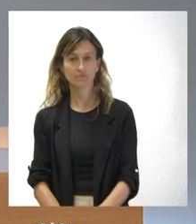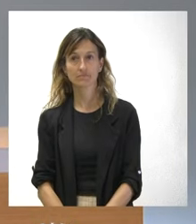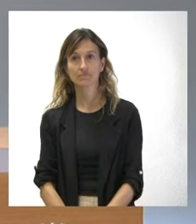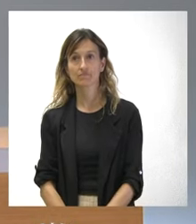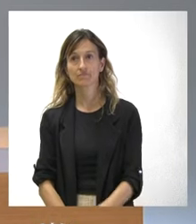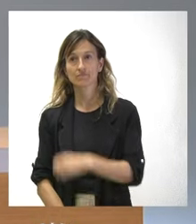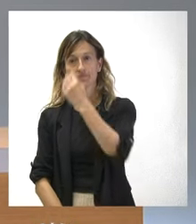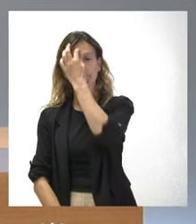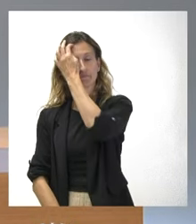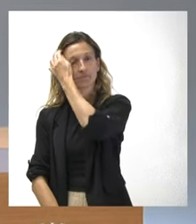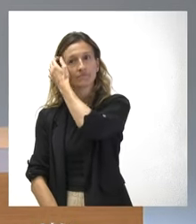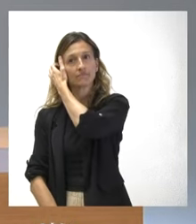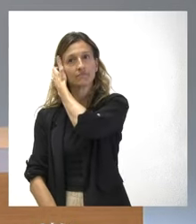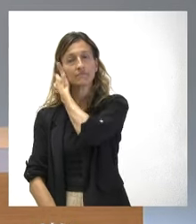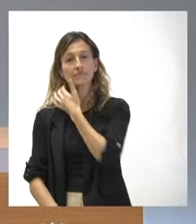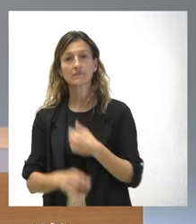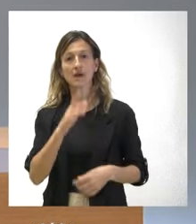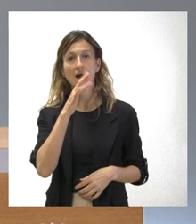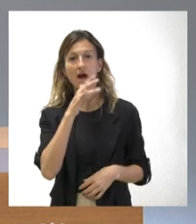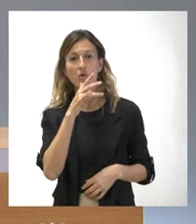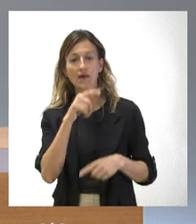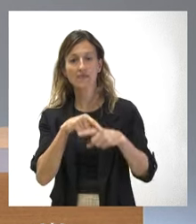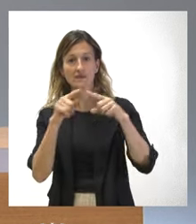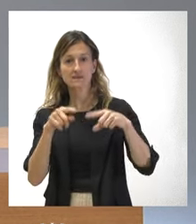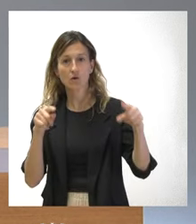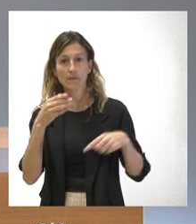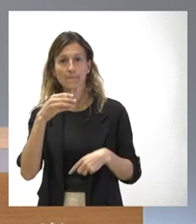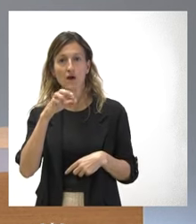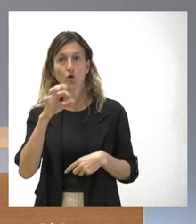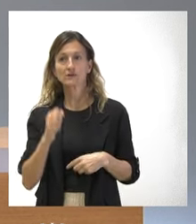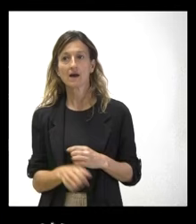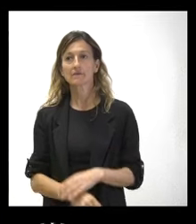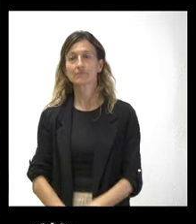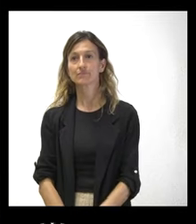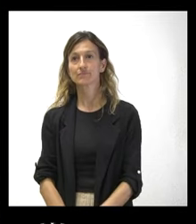Ahora con Begoña Rincón, de Segovia Udaz. Adelante, Begoña.